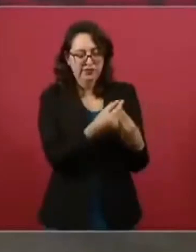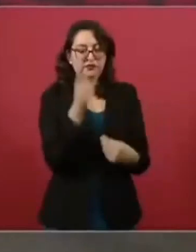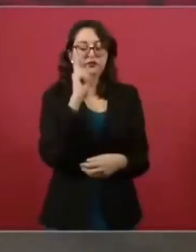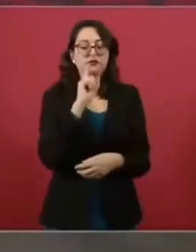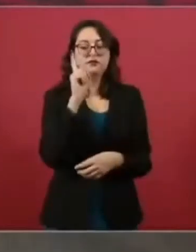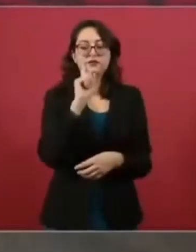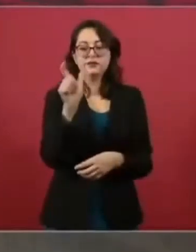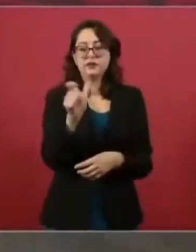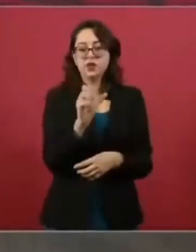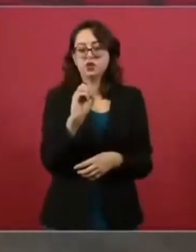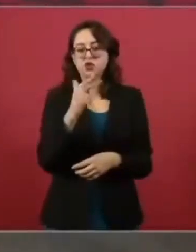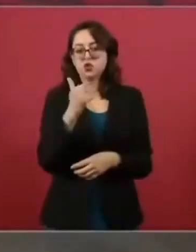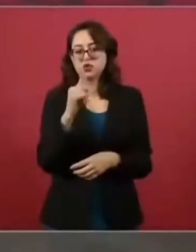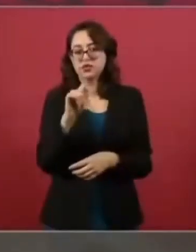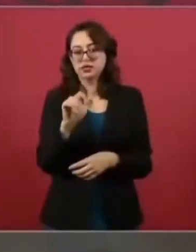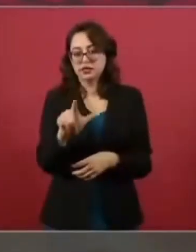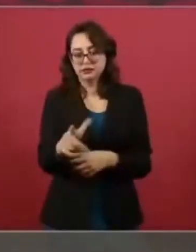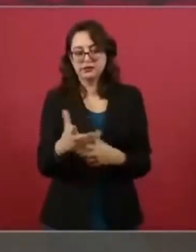San Roberto Hernández.